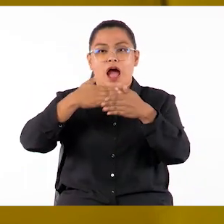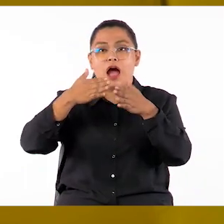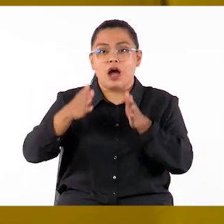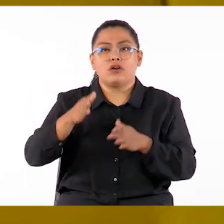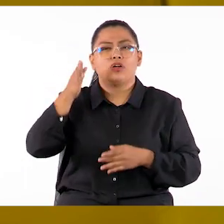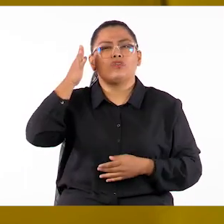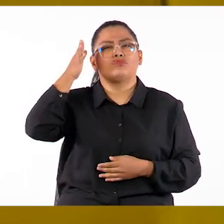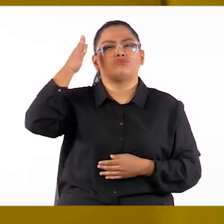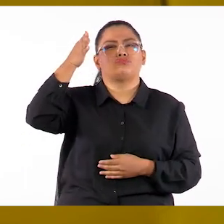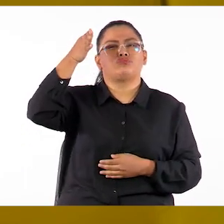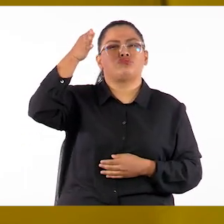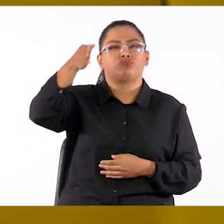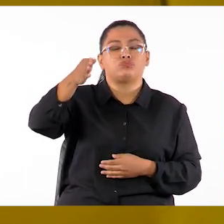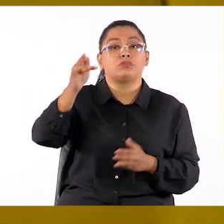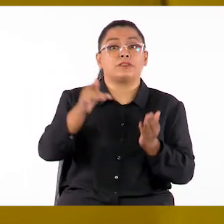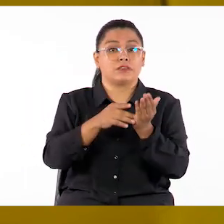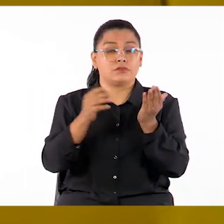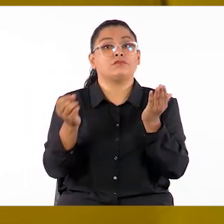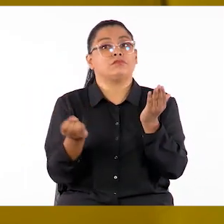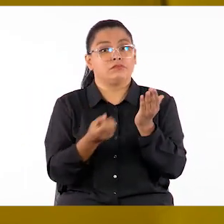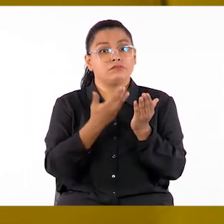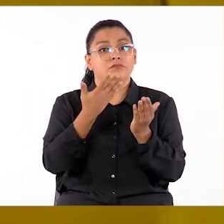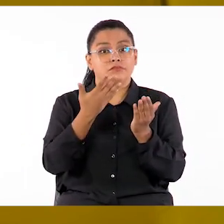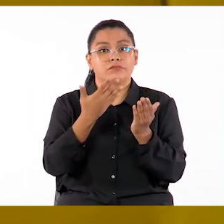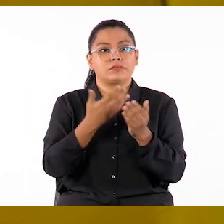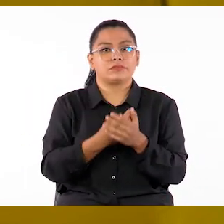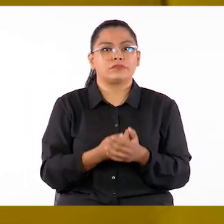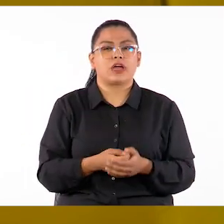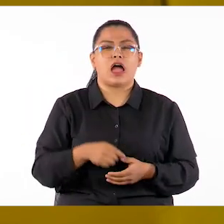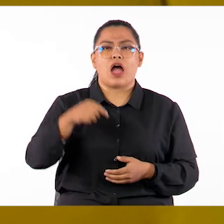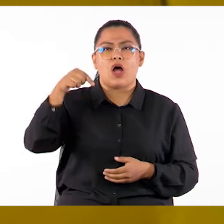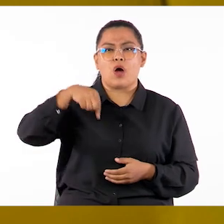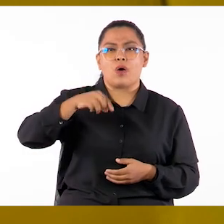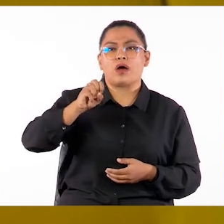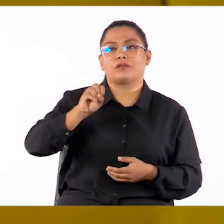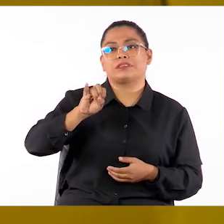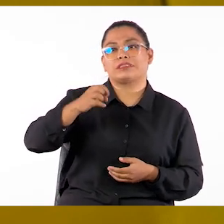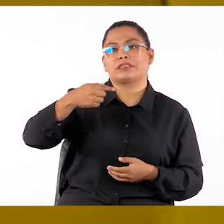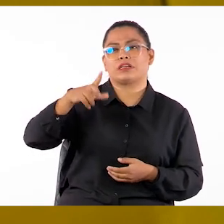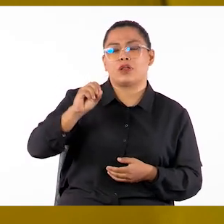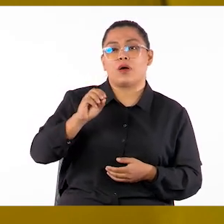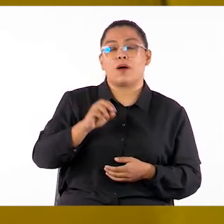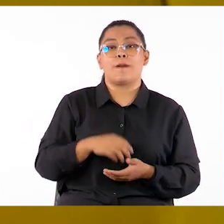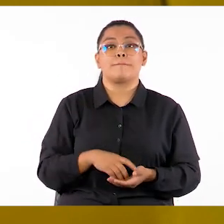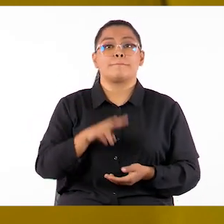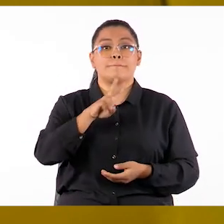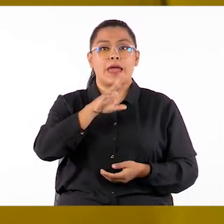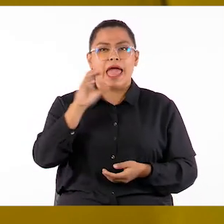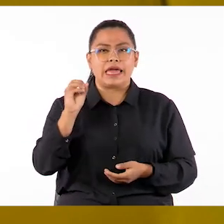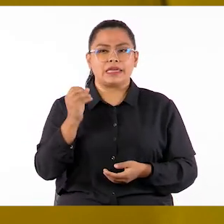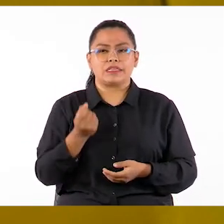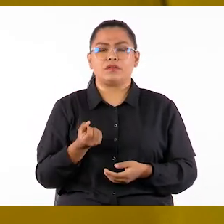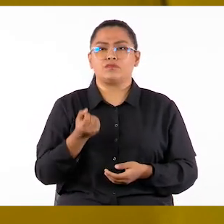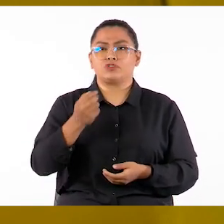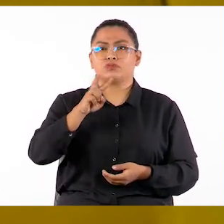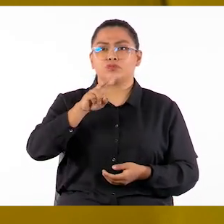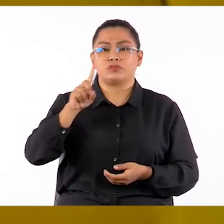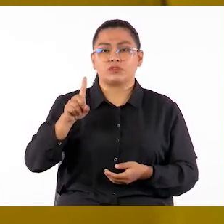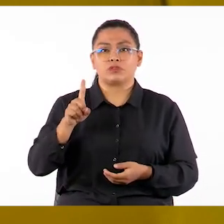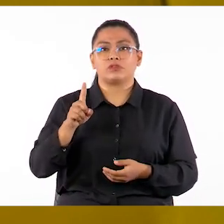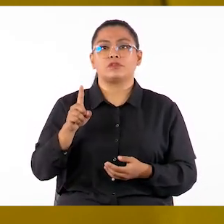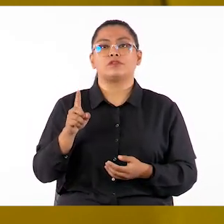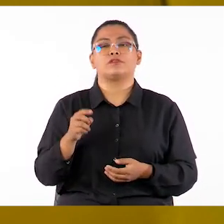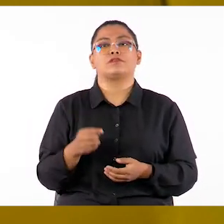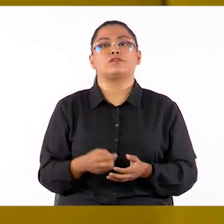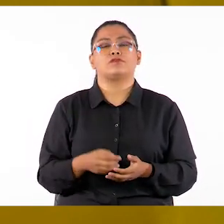tendrían que tener tecnología. Venimos del siglo XX y lo que va del siglo XXI incorporando tecnologías